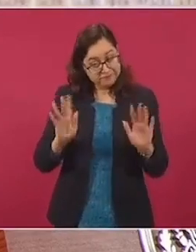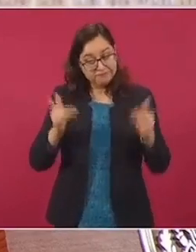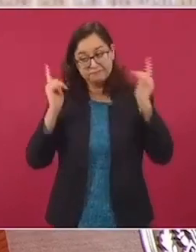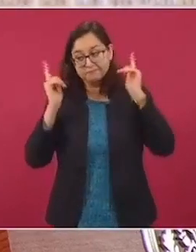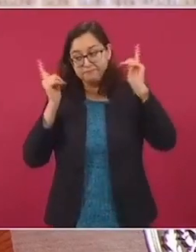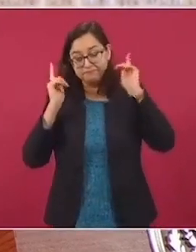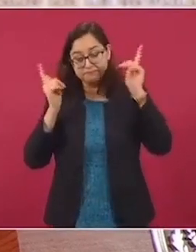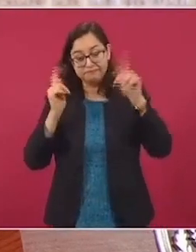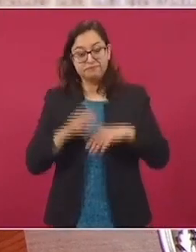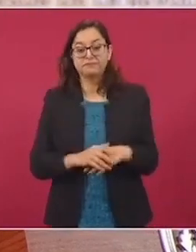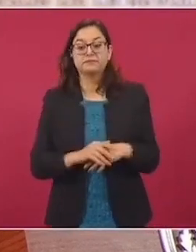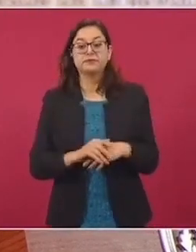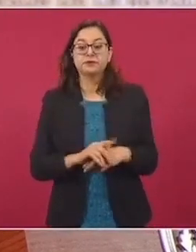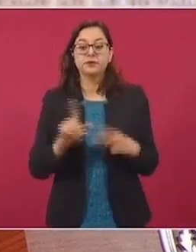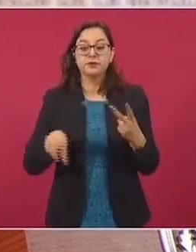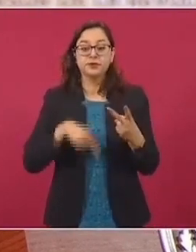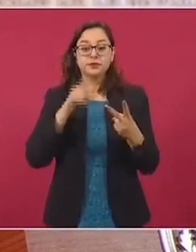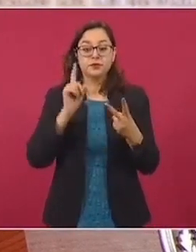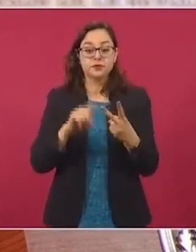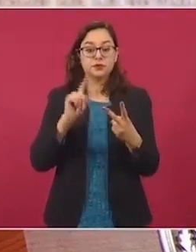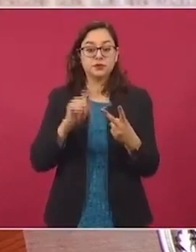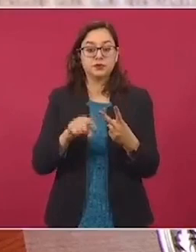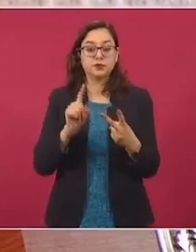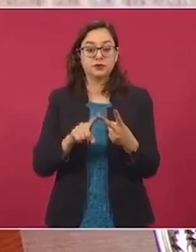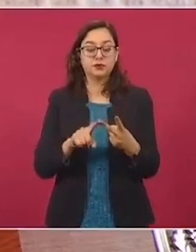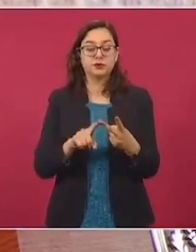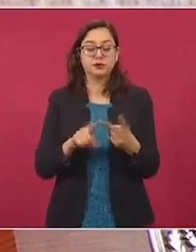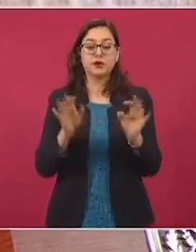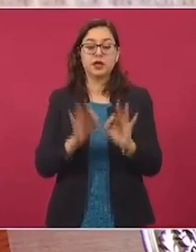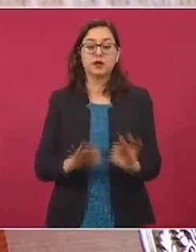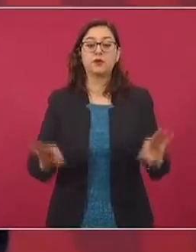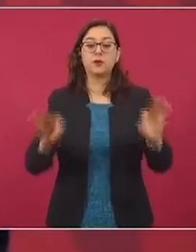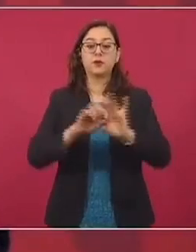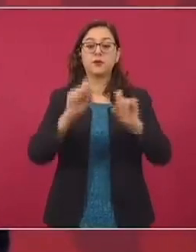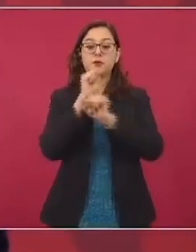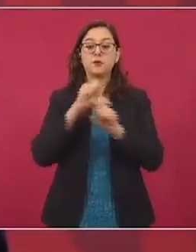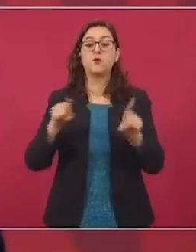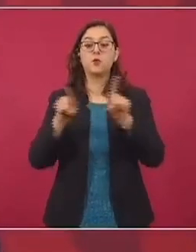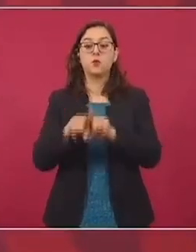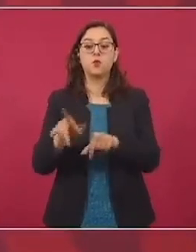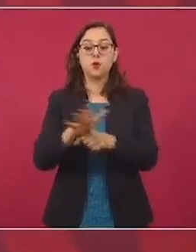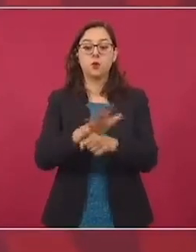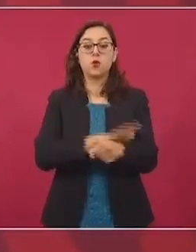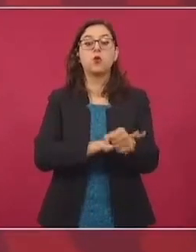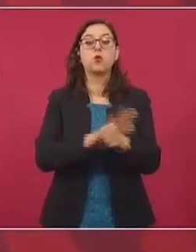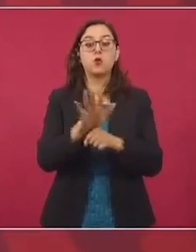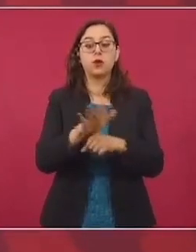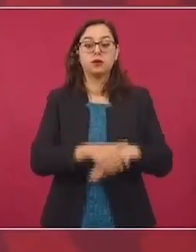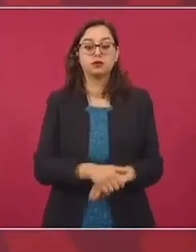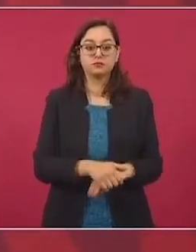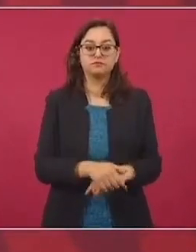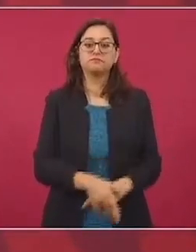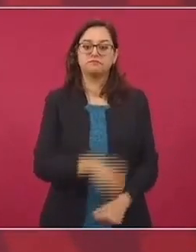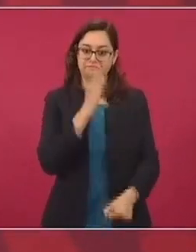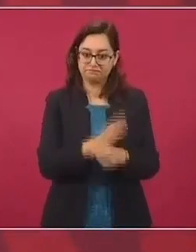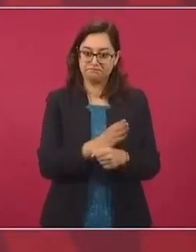Y lo otro que nos hace diferentes es que no se permite la impunidad.